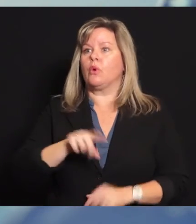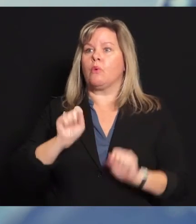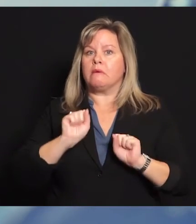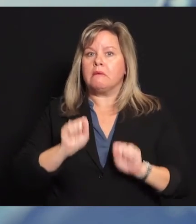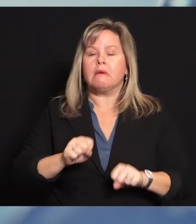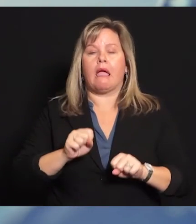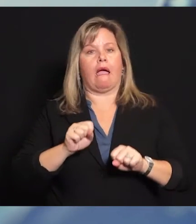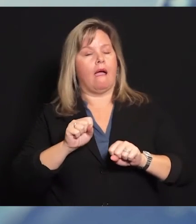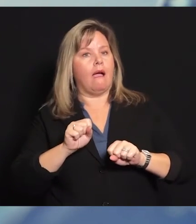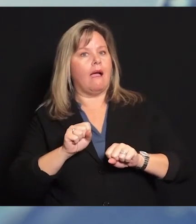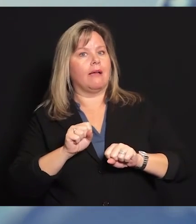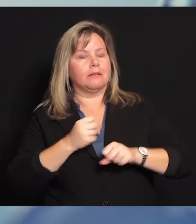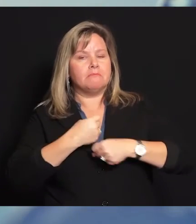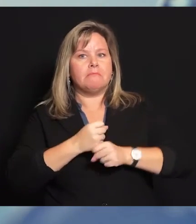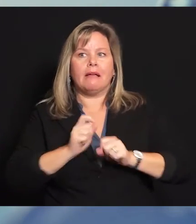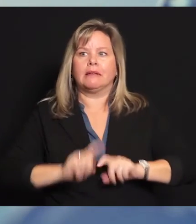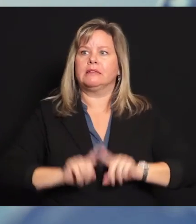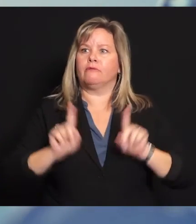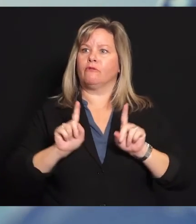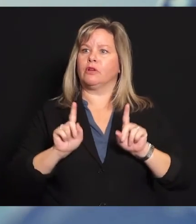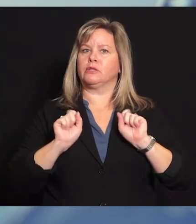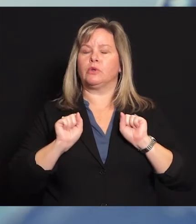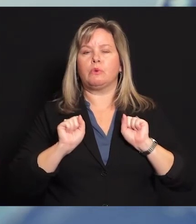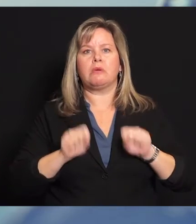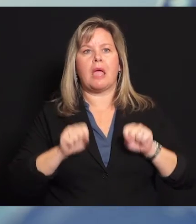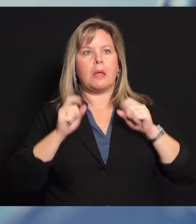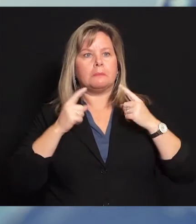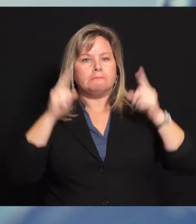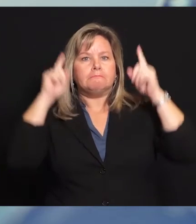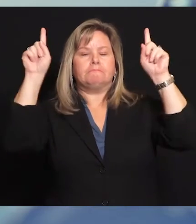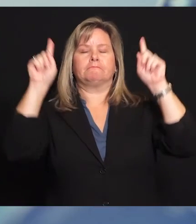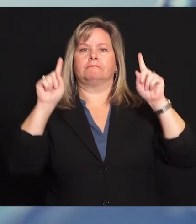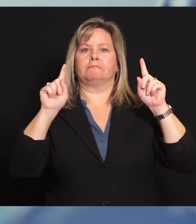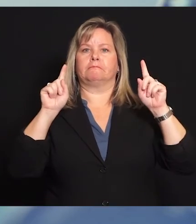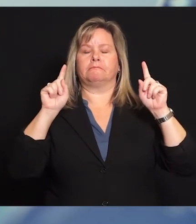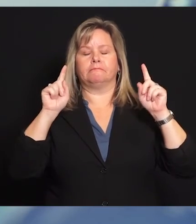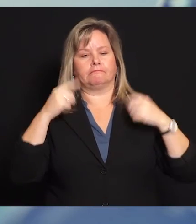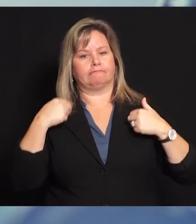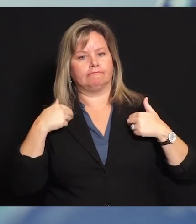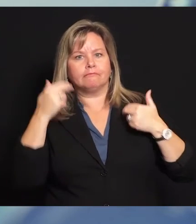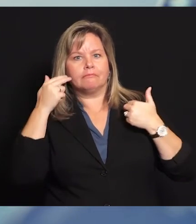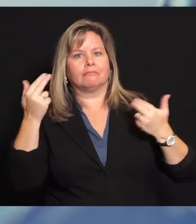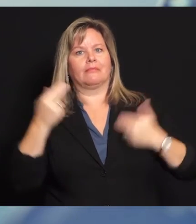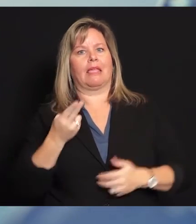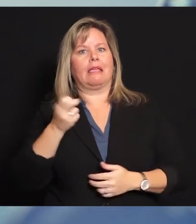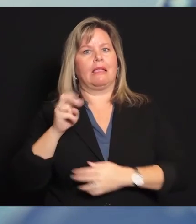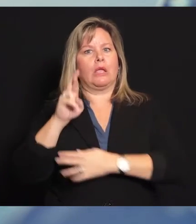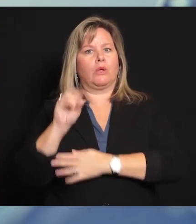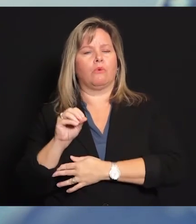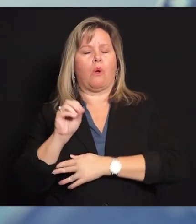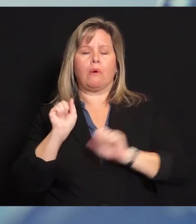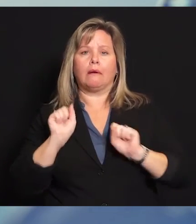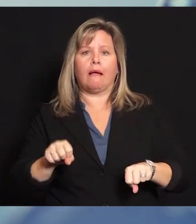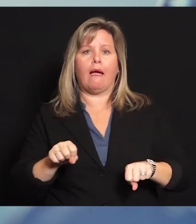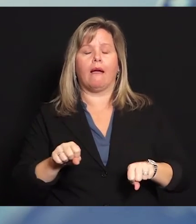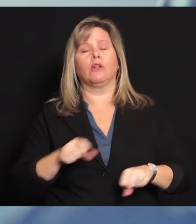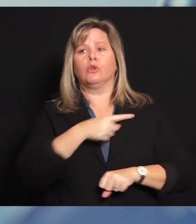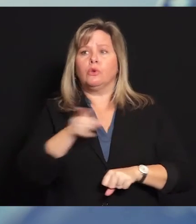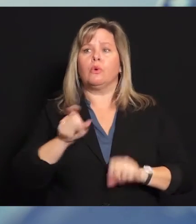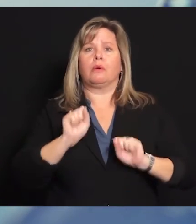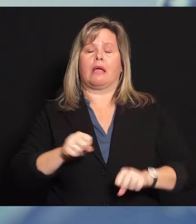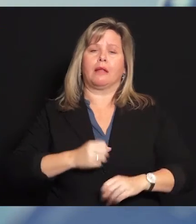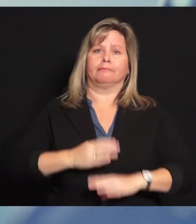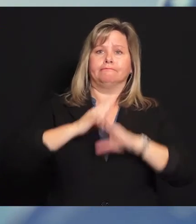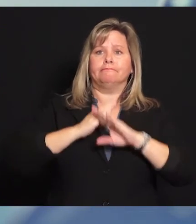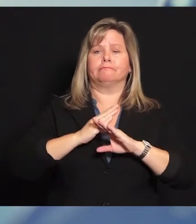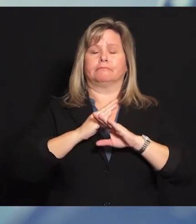las que estamos hablando todo el año. Pero tengo buenas noticias. No es demasiado tarde para marcar la diferencia y